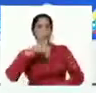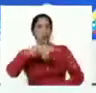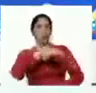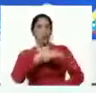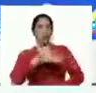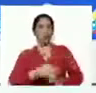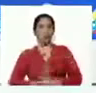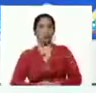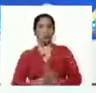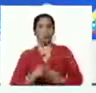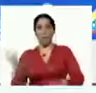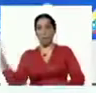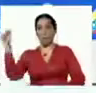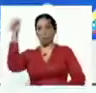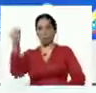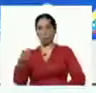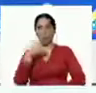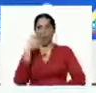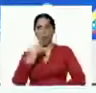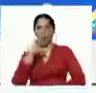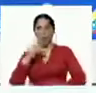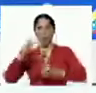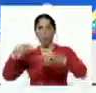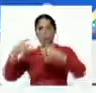Y pusimos a un muchacho, un joven,